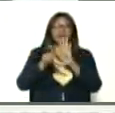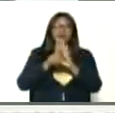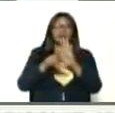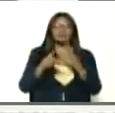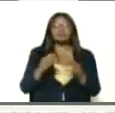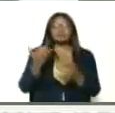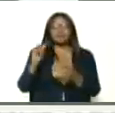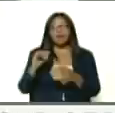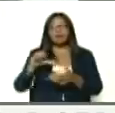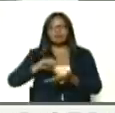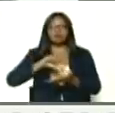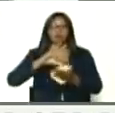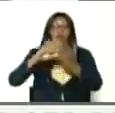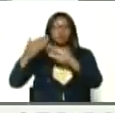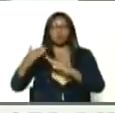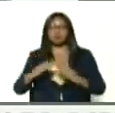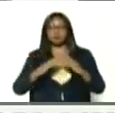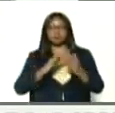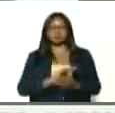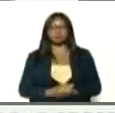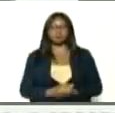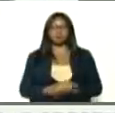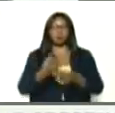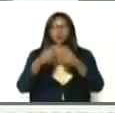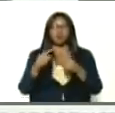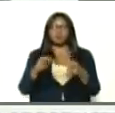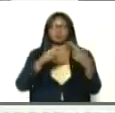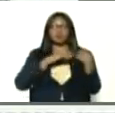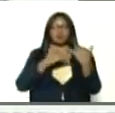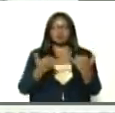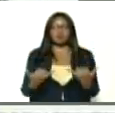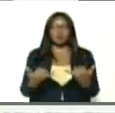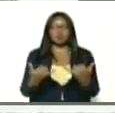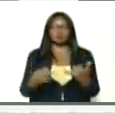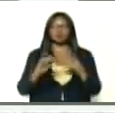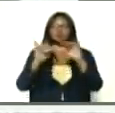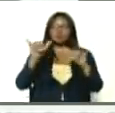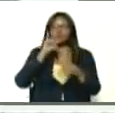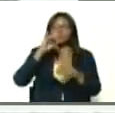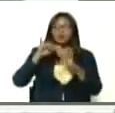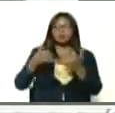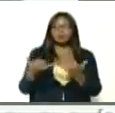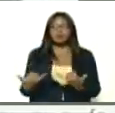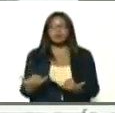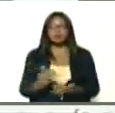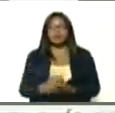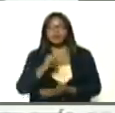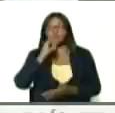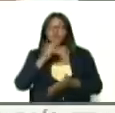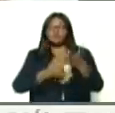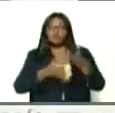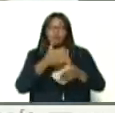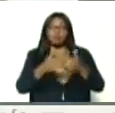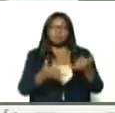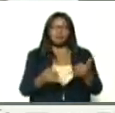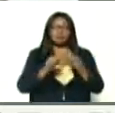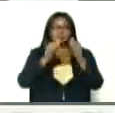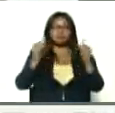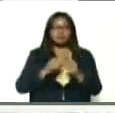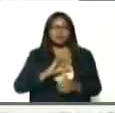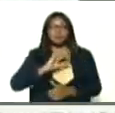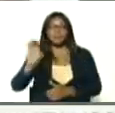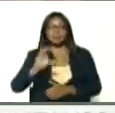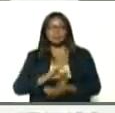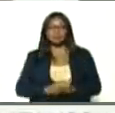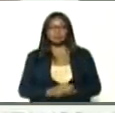comunales, y también, la otra tarea, el importante, que yo le informaba ayer, es el registro, que estamos haciendo, a través del sistema PAP,